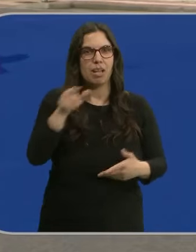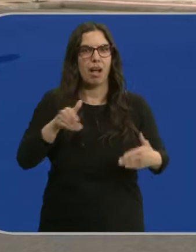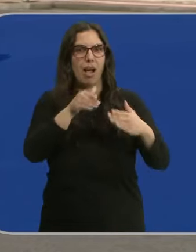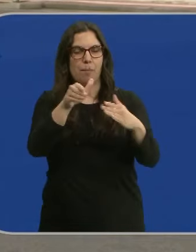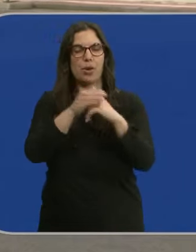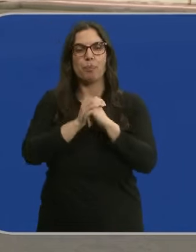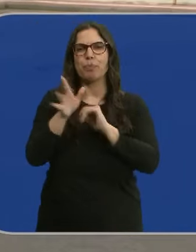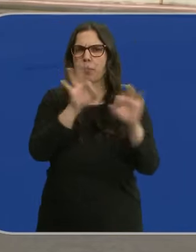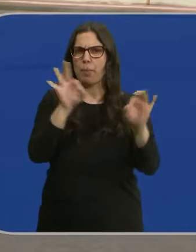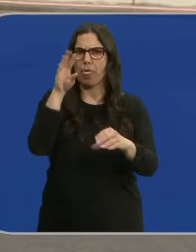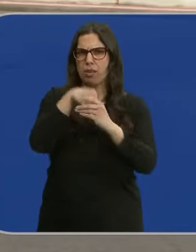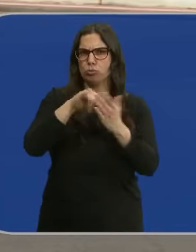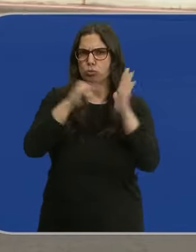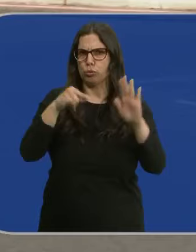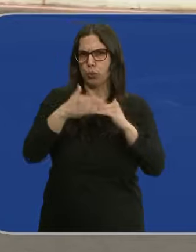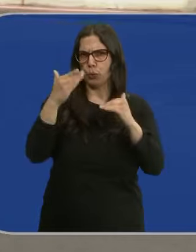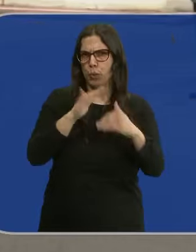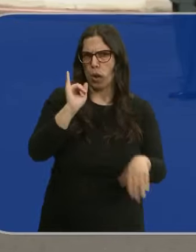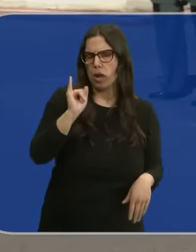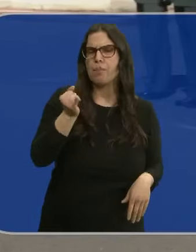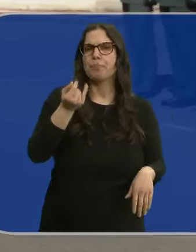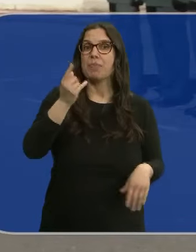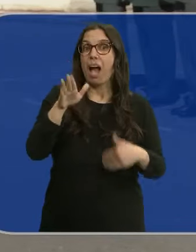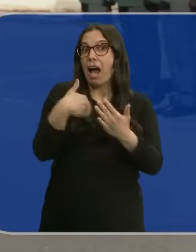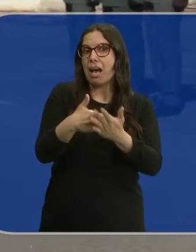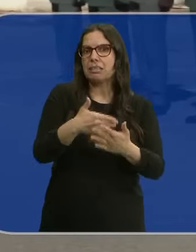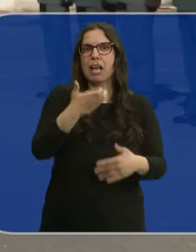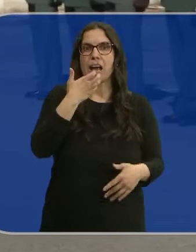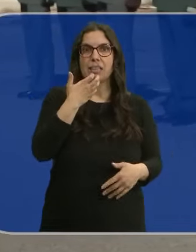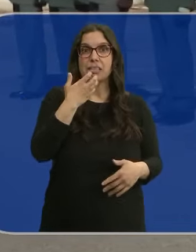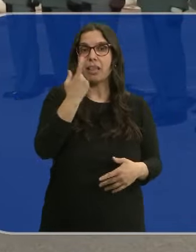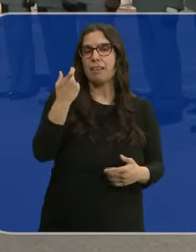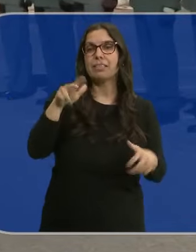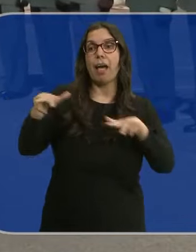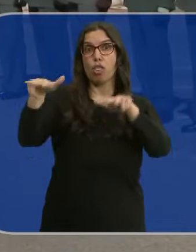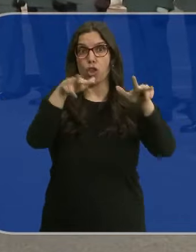camino. Están muy preparadas tecnológicamente, incluso para ayudarse de drones.